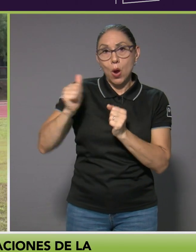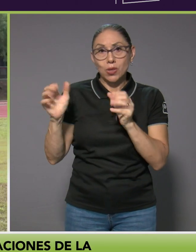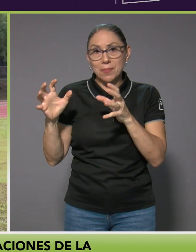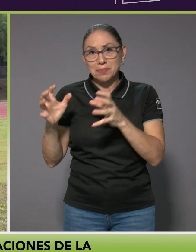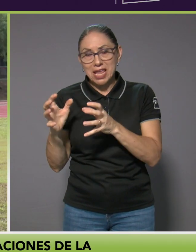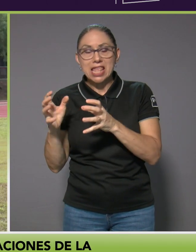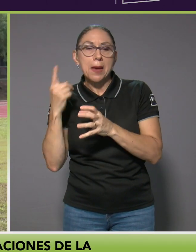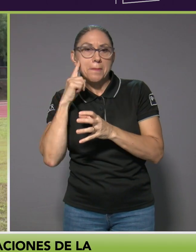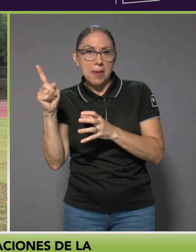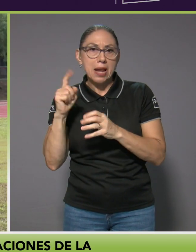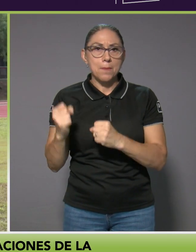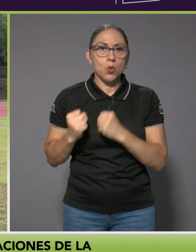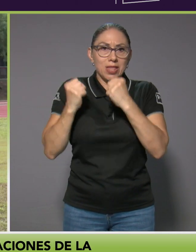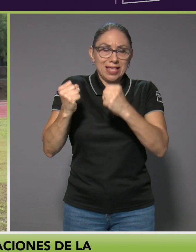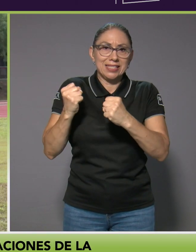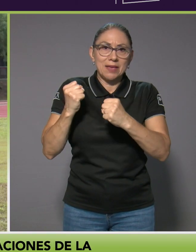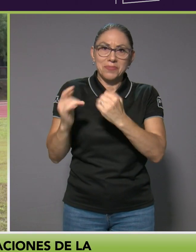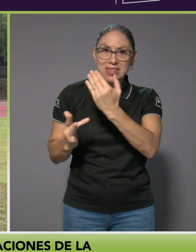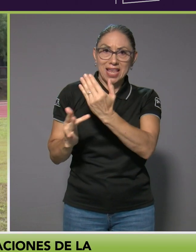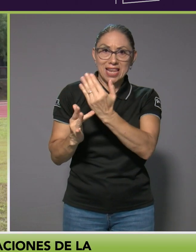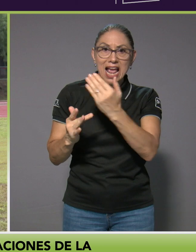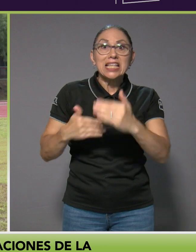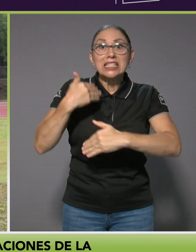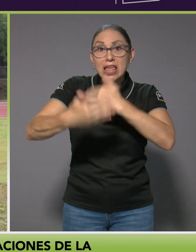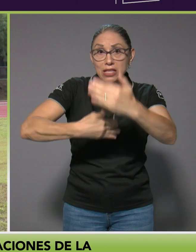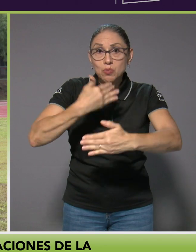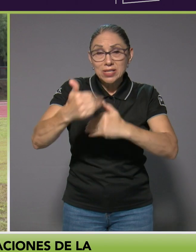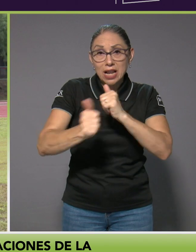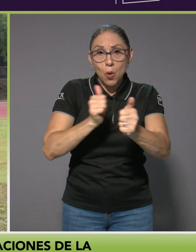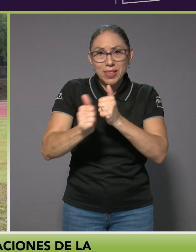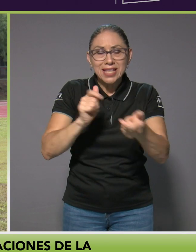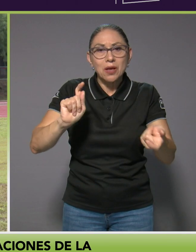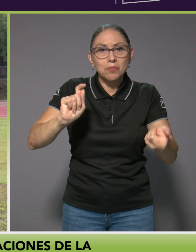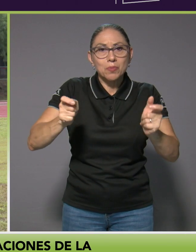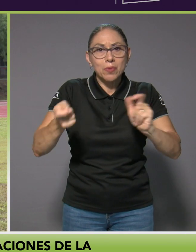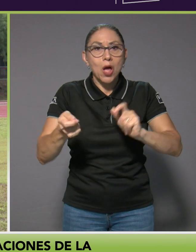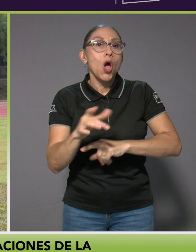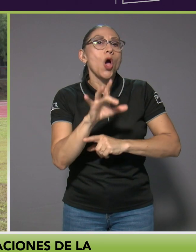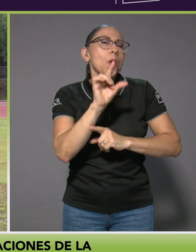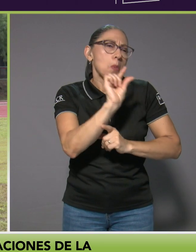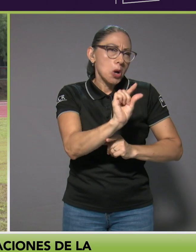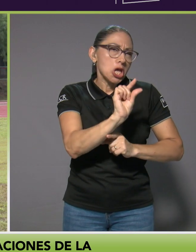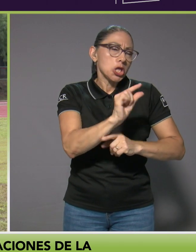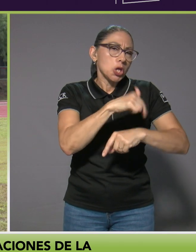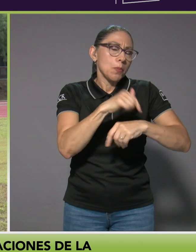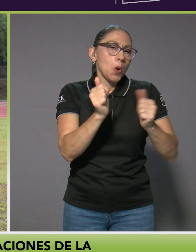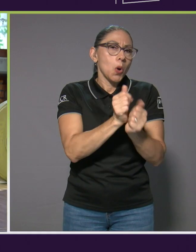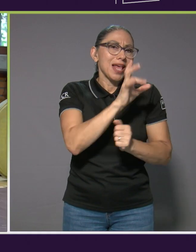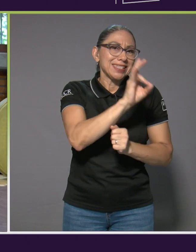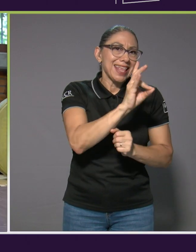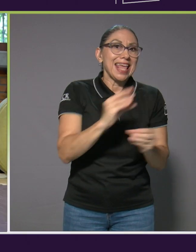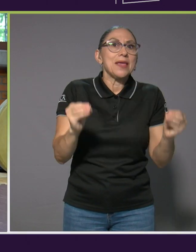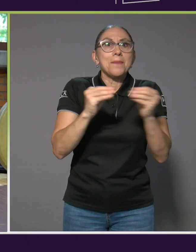y ya que se acerque a la competencia entonces ya se hace el cambio, poquitos con la de 7 y más con la bala de 6 kilos.